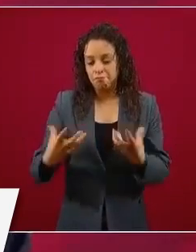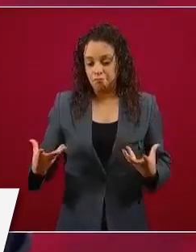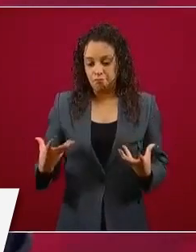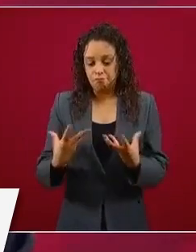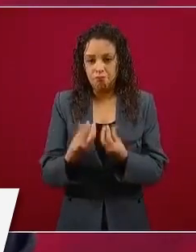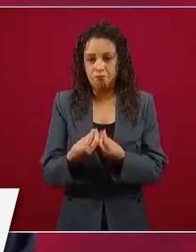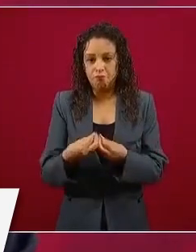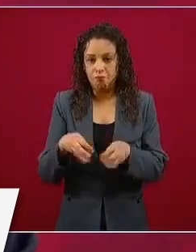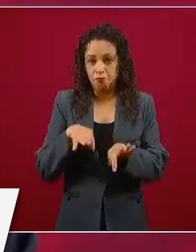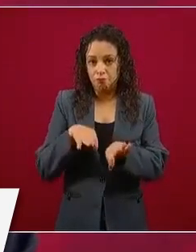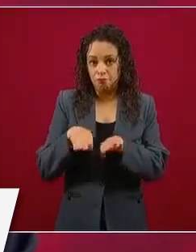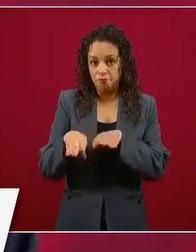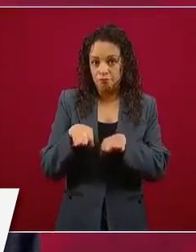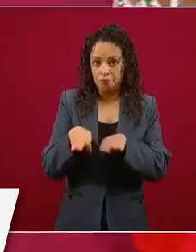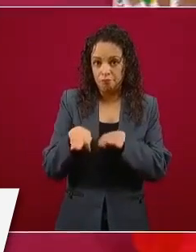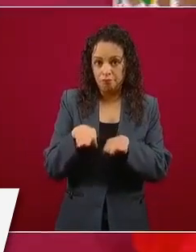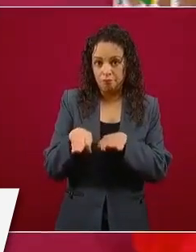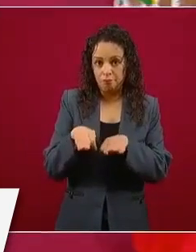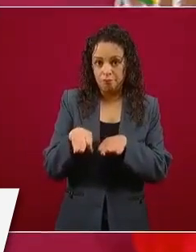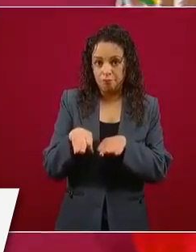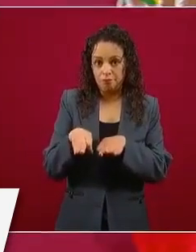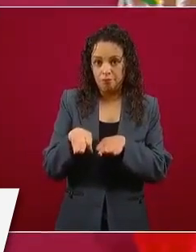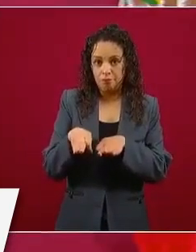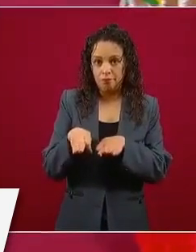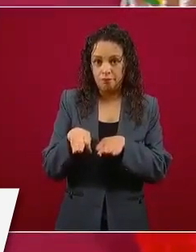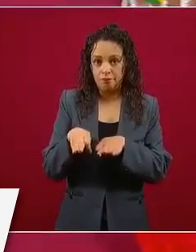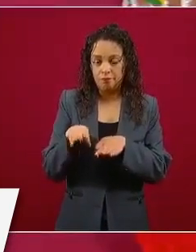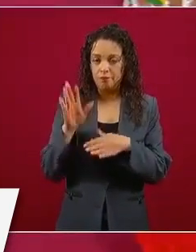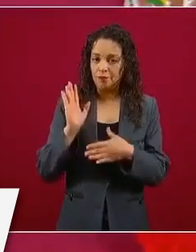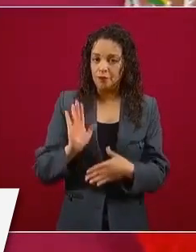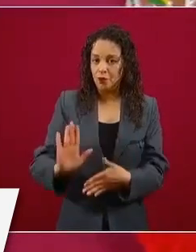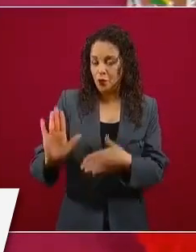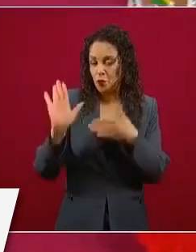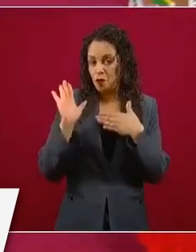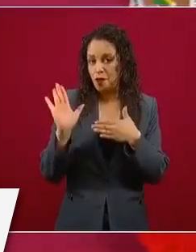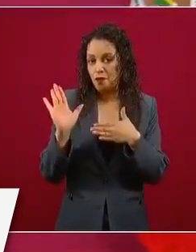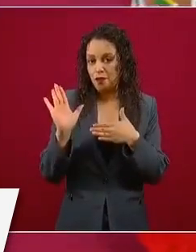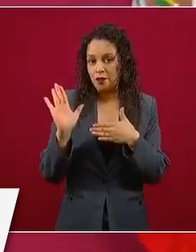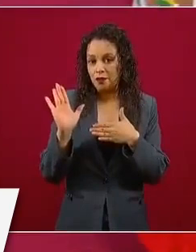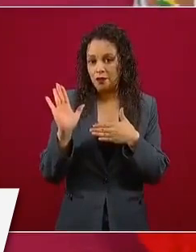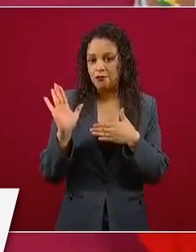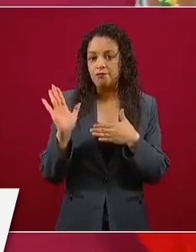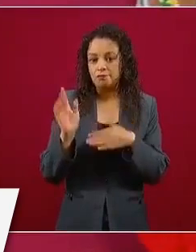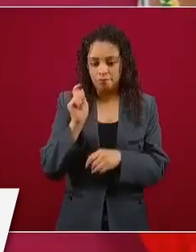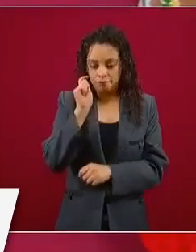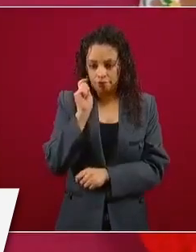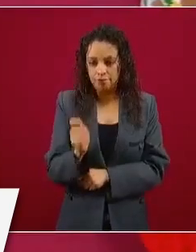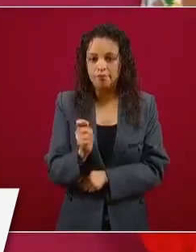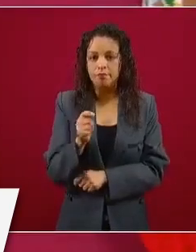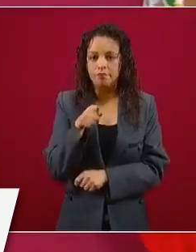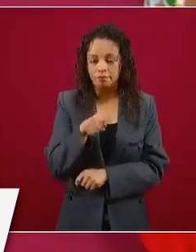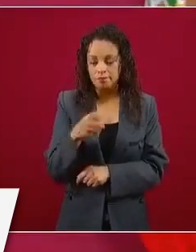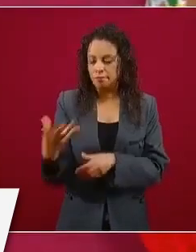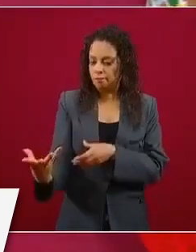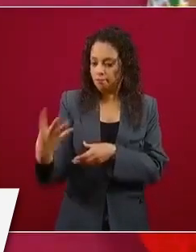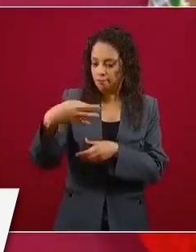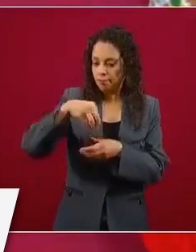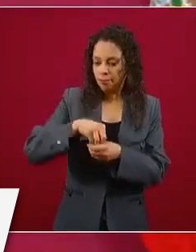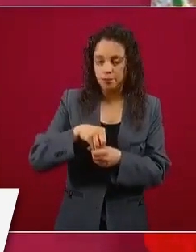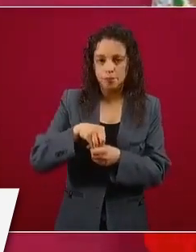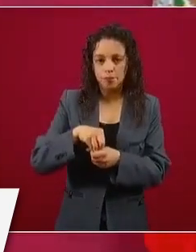en la integración económica y comercial de